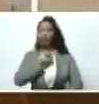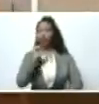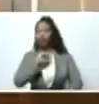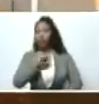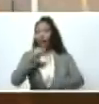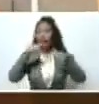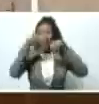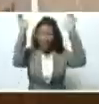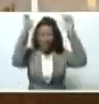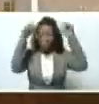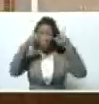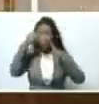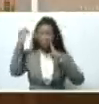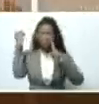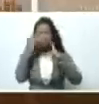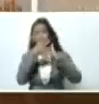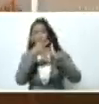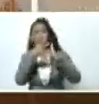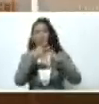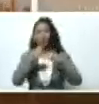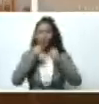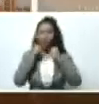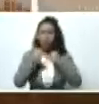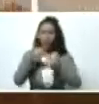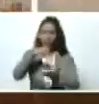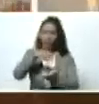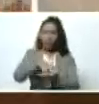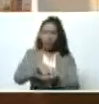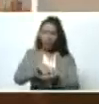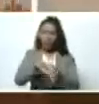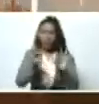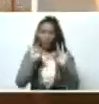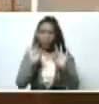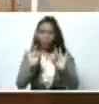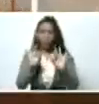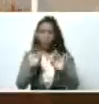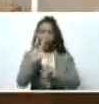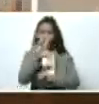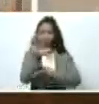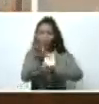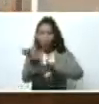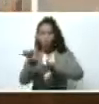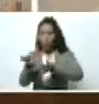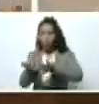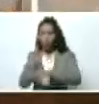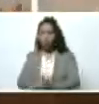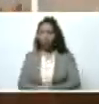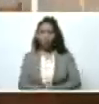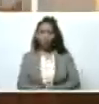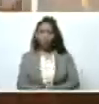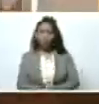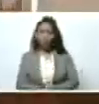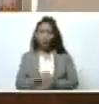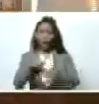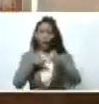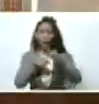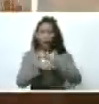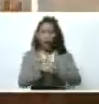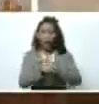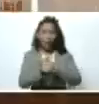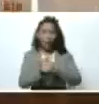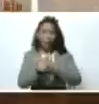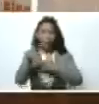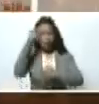las lluvias han impactado fuertemente el estado, especialmente en tres municipios. Entrando a la ciudad de Caracas,